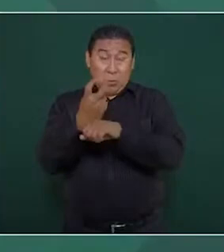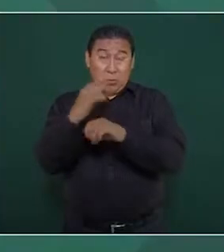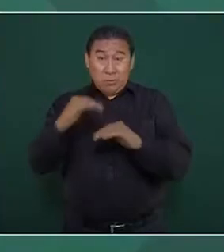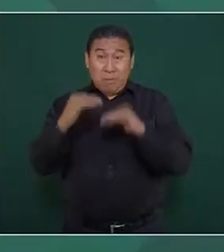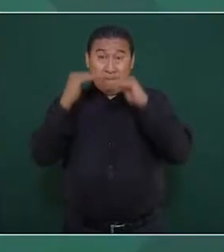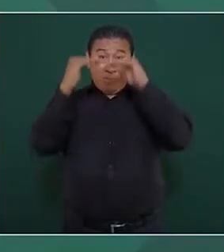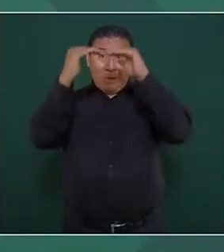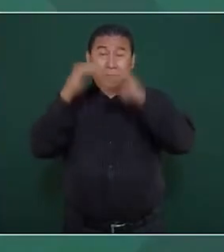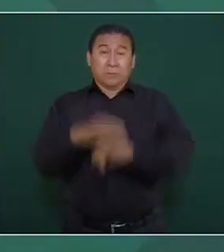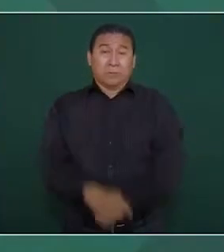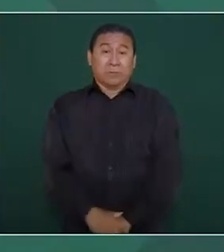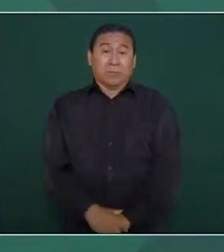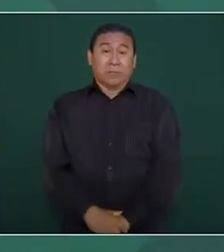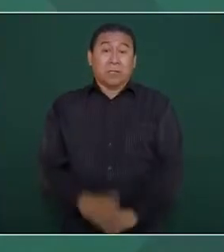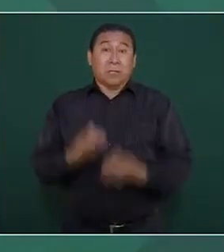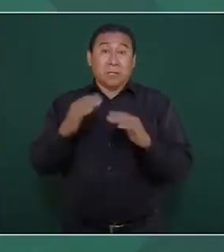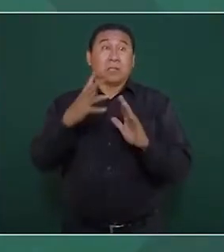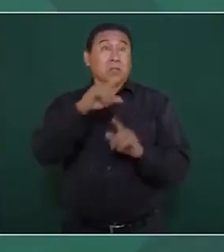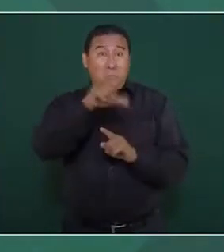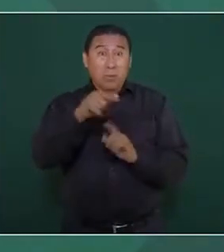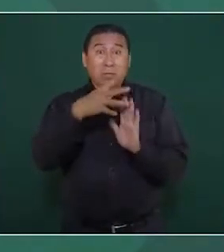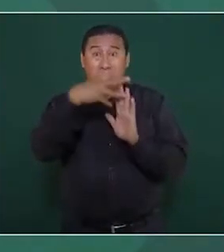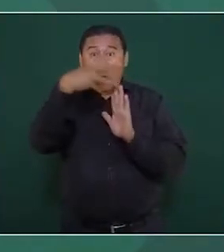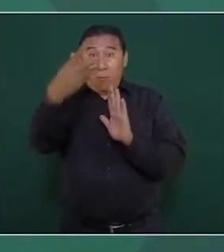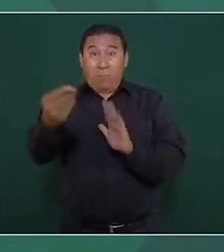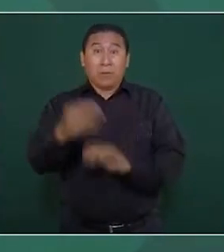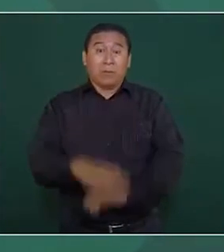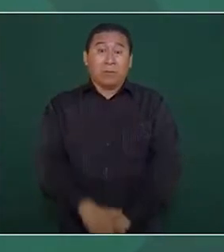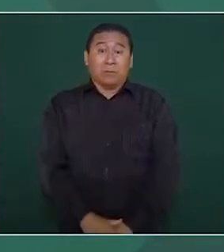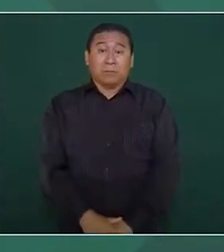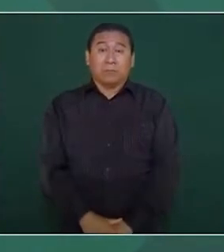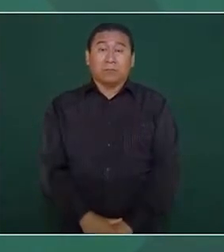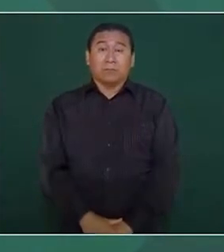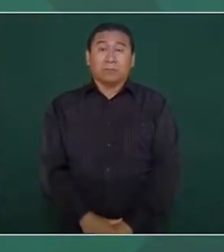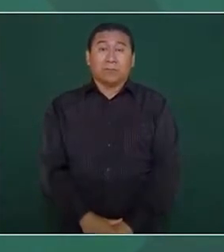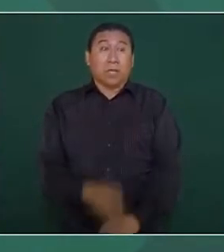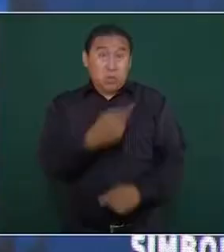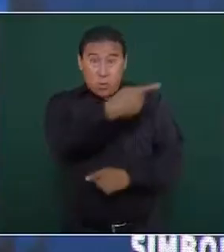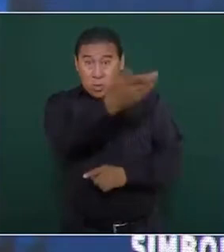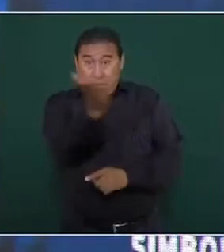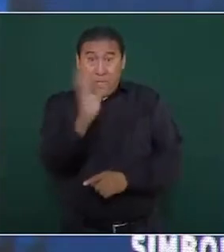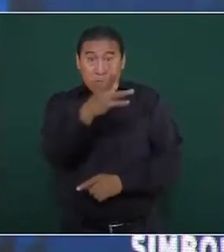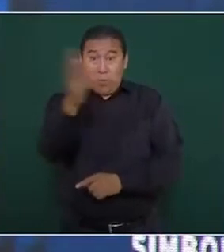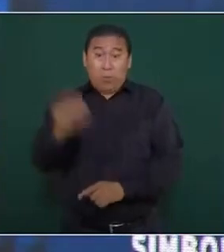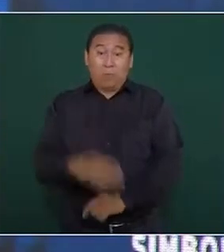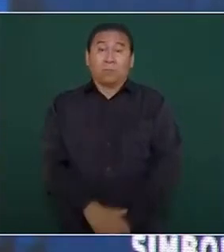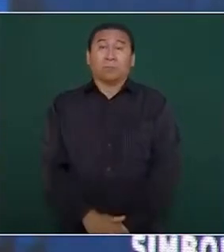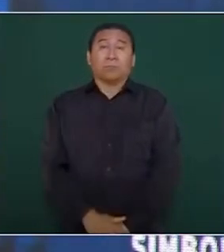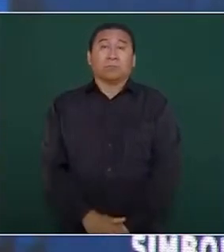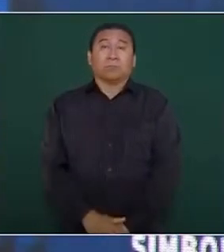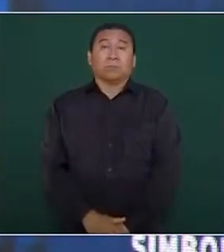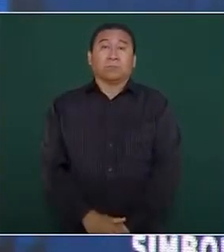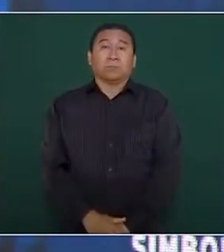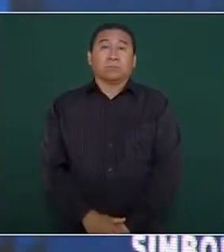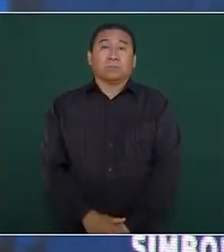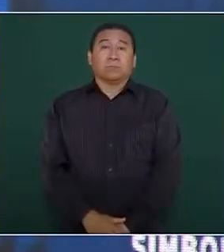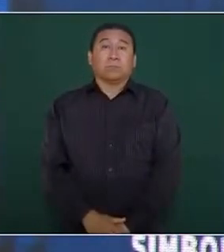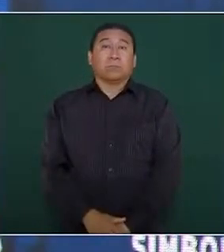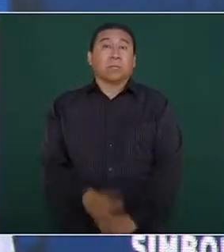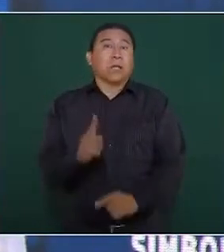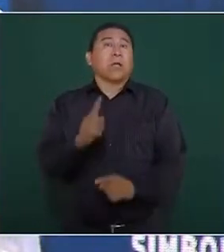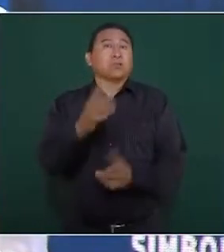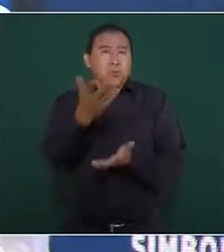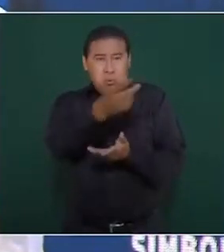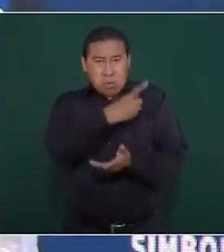hasta terminaron copiándonos, estoy ahí, nos deben el derecho de